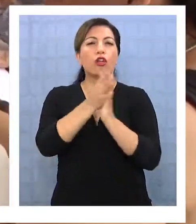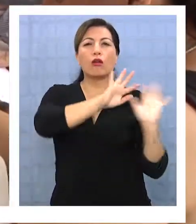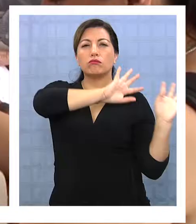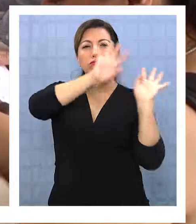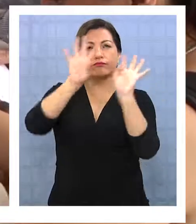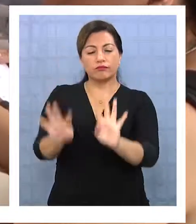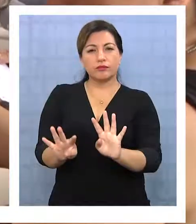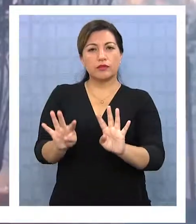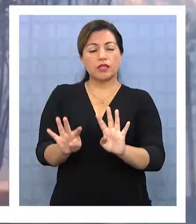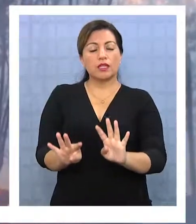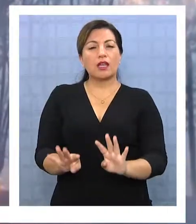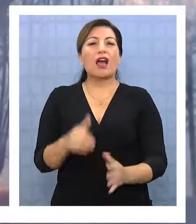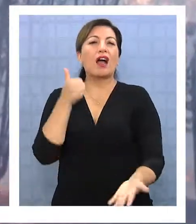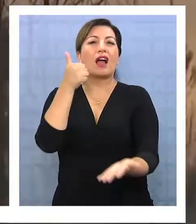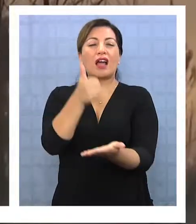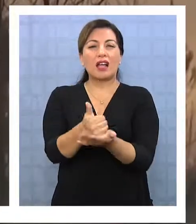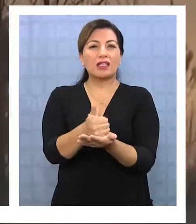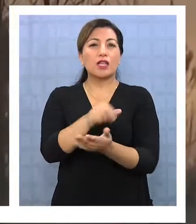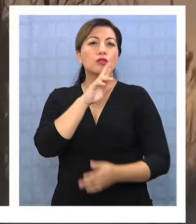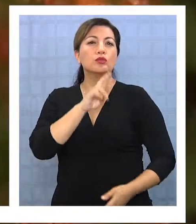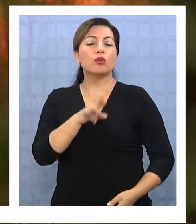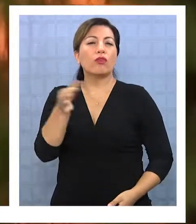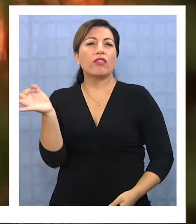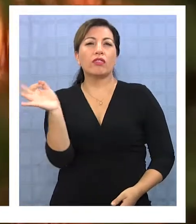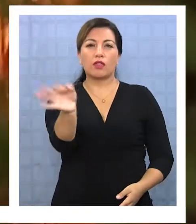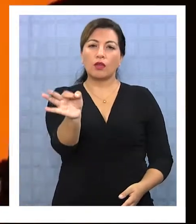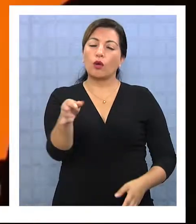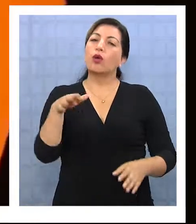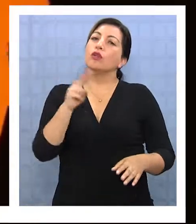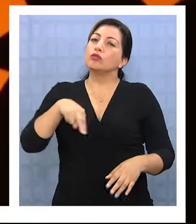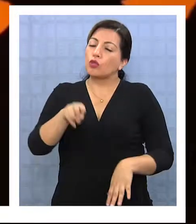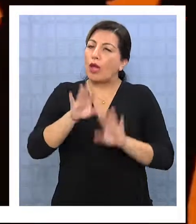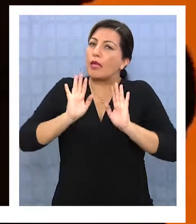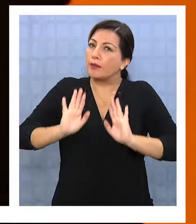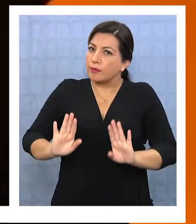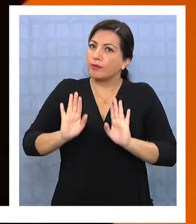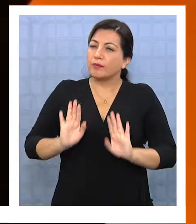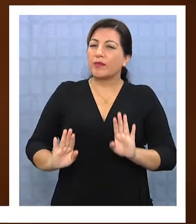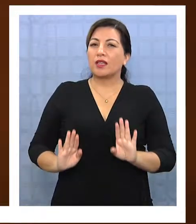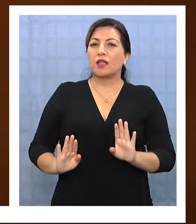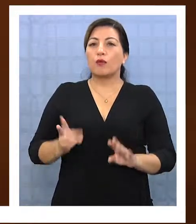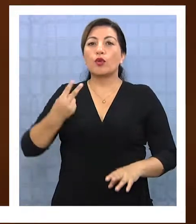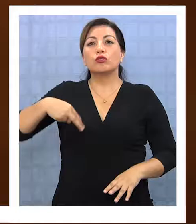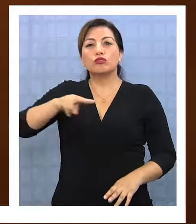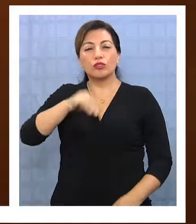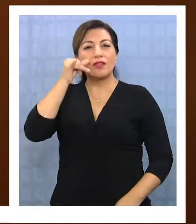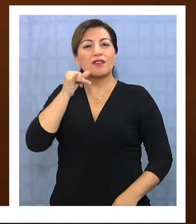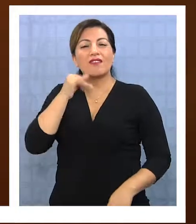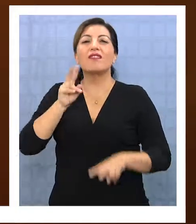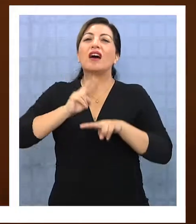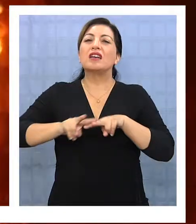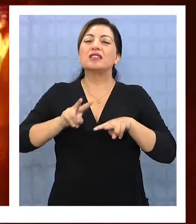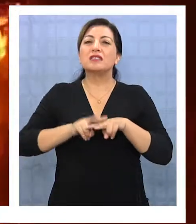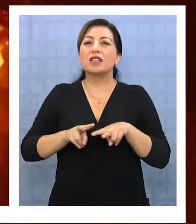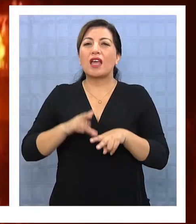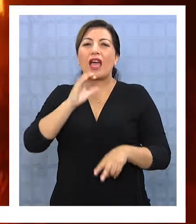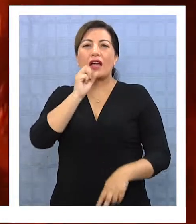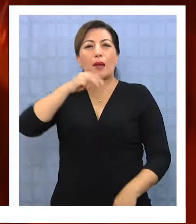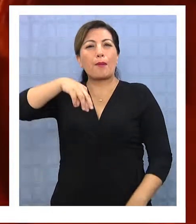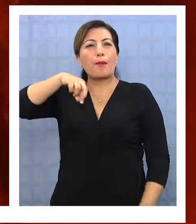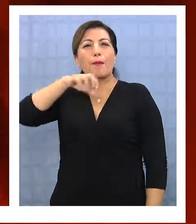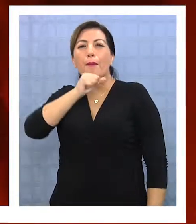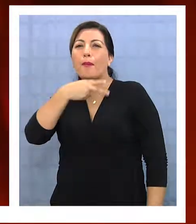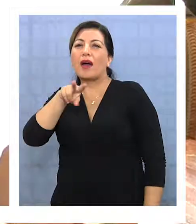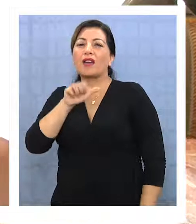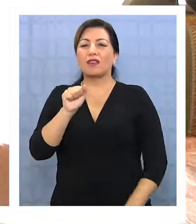alcalde me dice que espere para ver qué es lo que necesita. Yo lo llamo para generar una campaña quizás de cosas que no necesite,